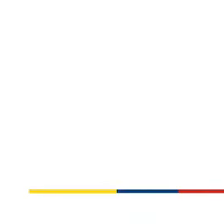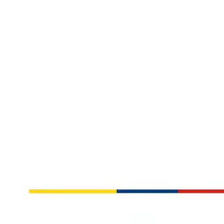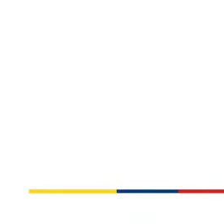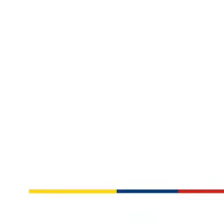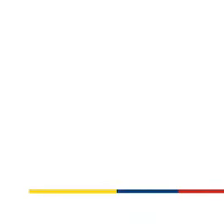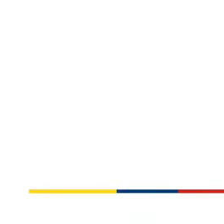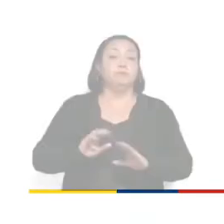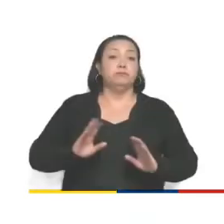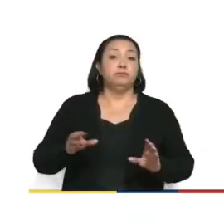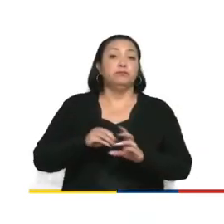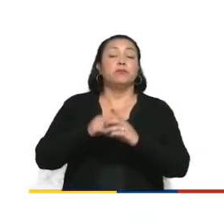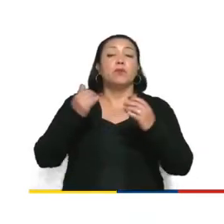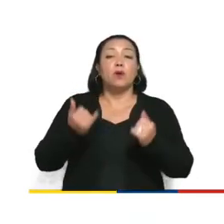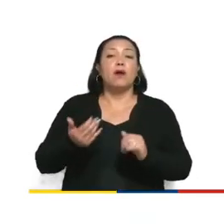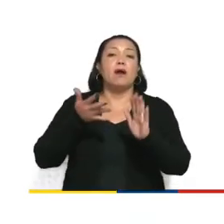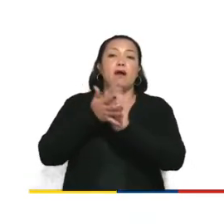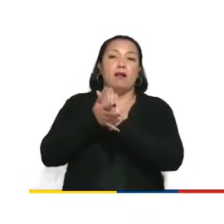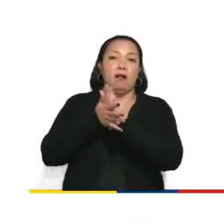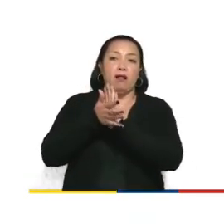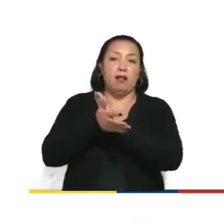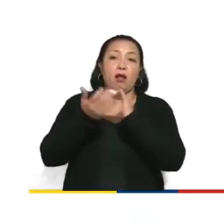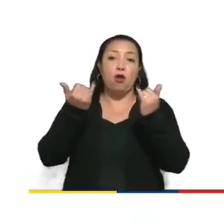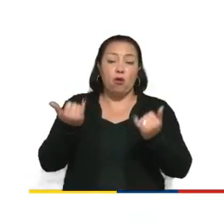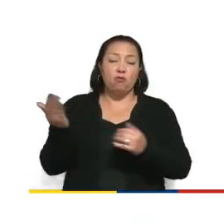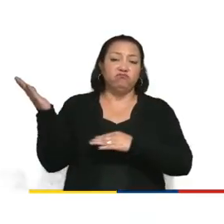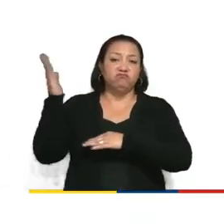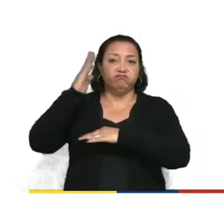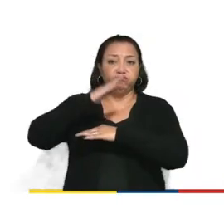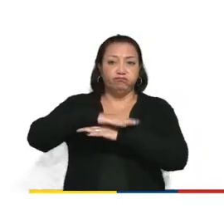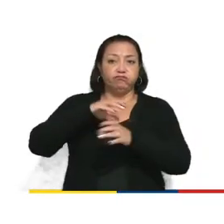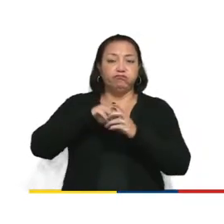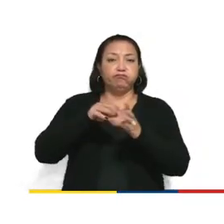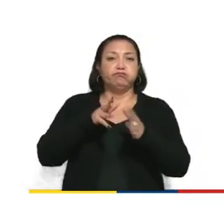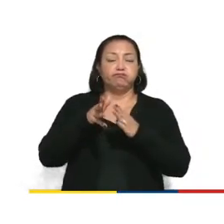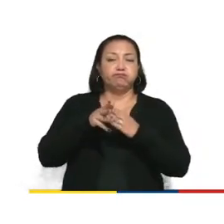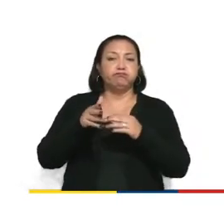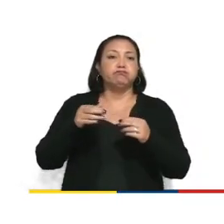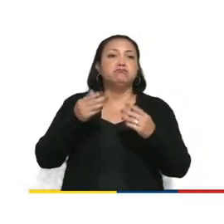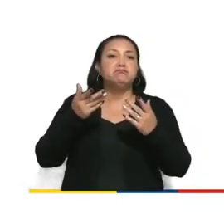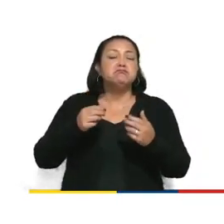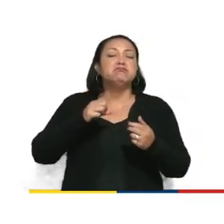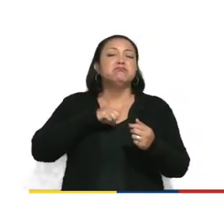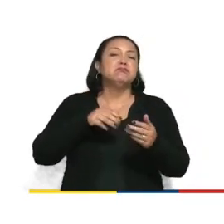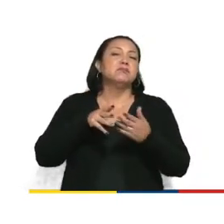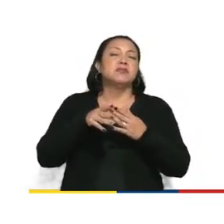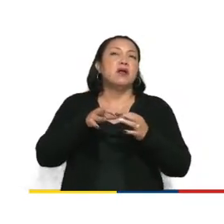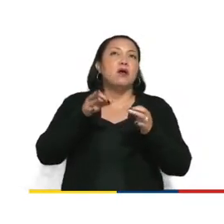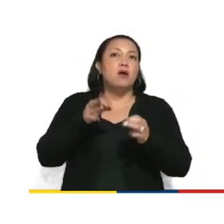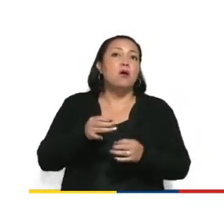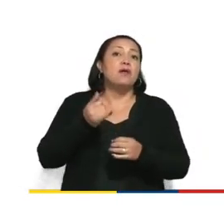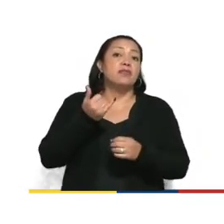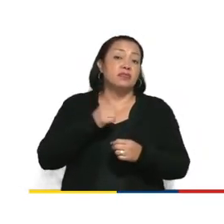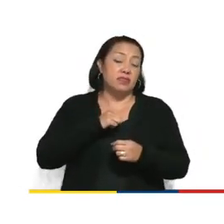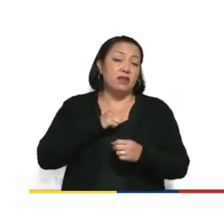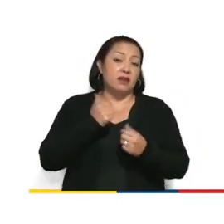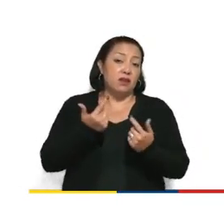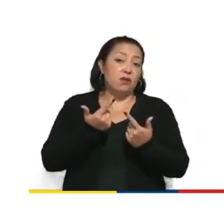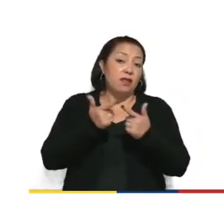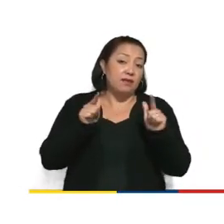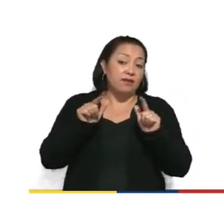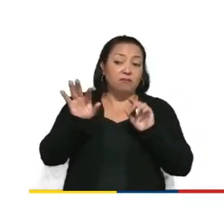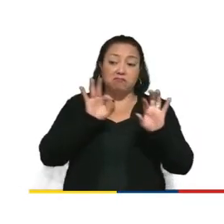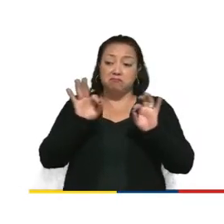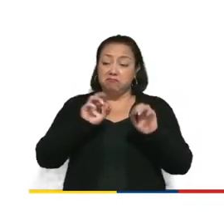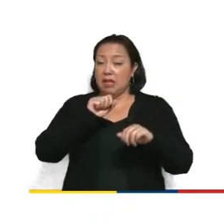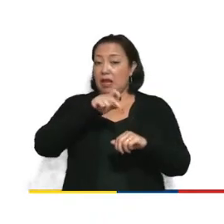entonces, de lo que hemos escuchado el día de hoy, se habla de que existe una libre elección de varias